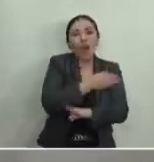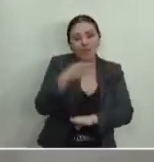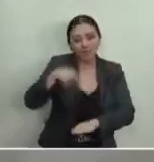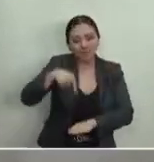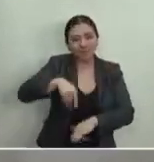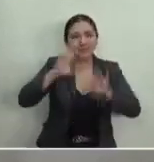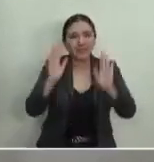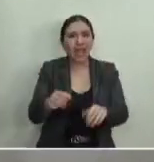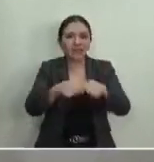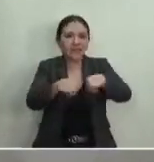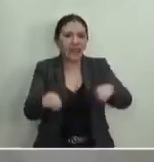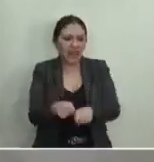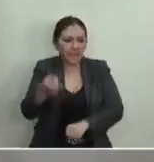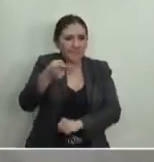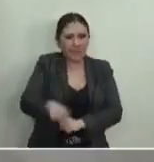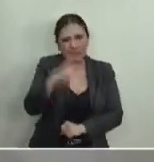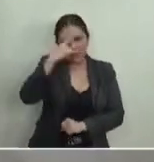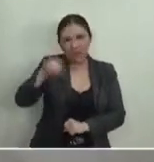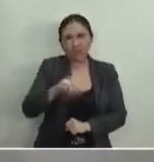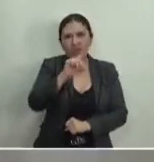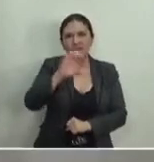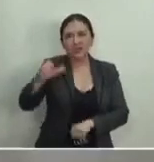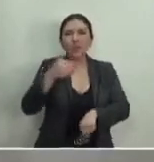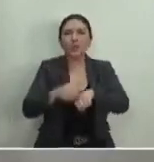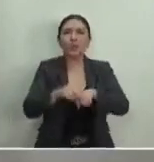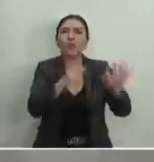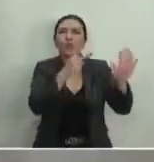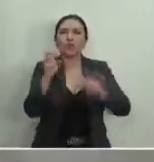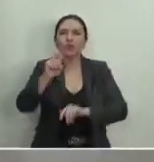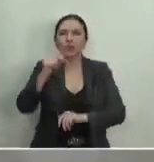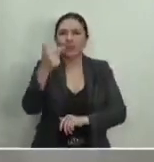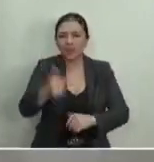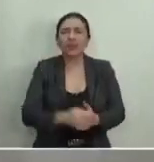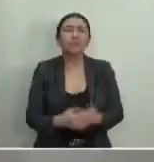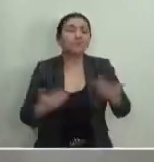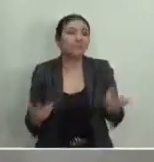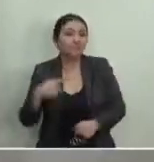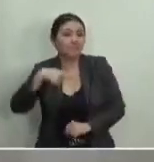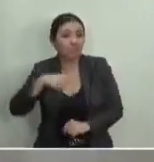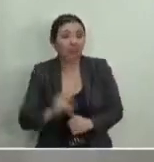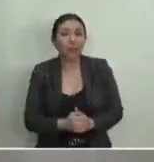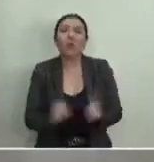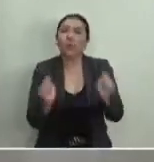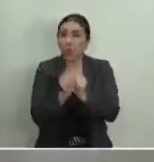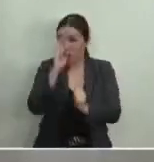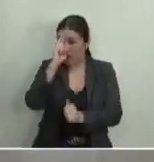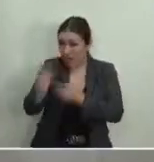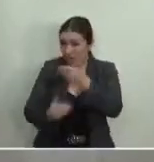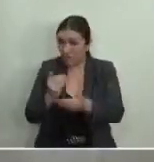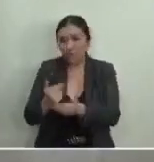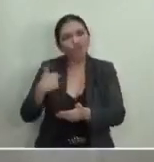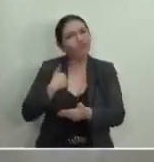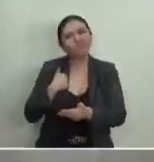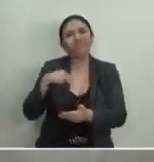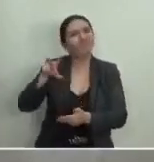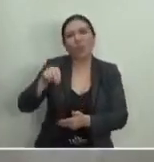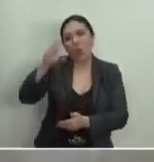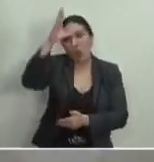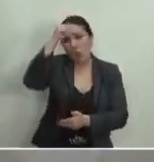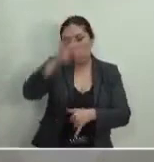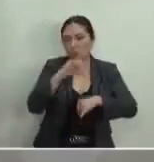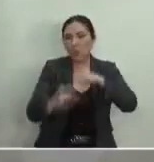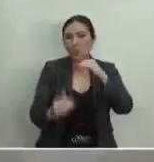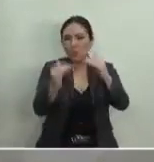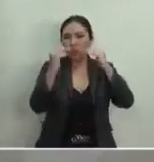esta sala en el juicio de la ciudadanía 287. Sin embargo, respetuosamente me apartaría yo de la última